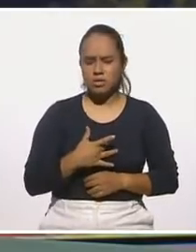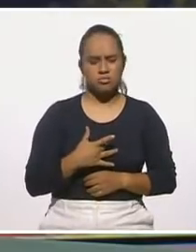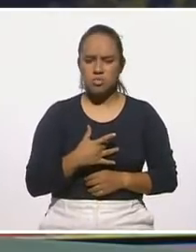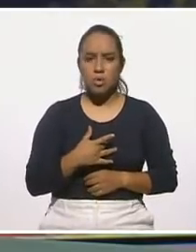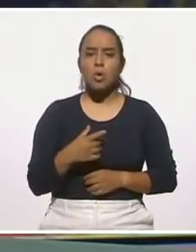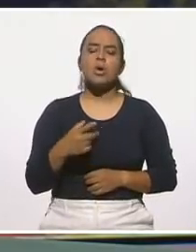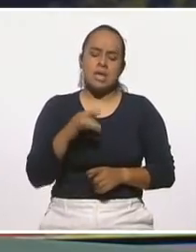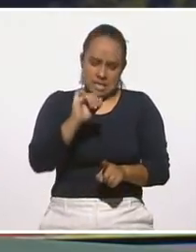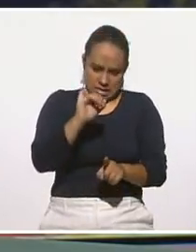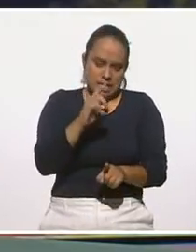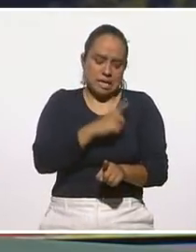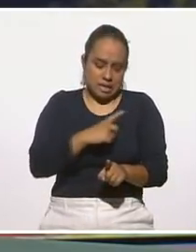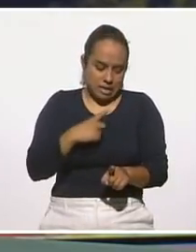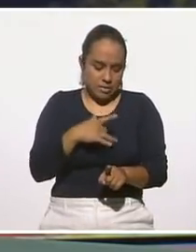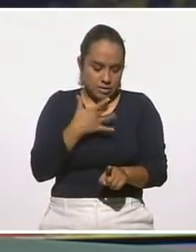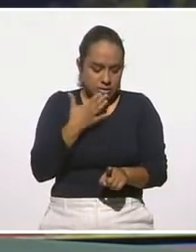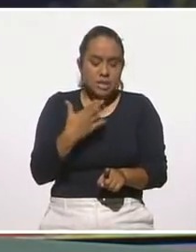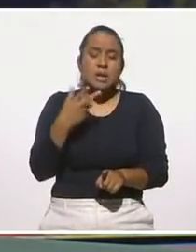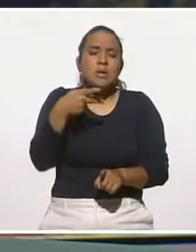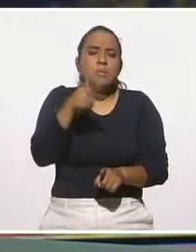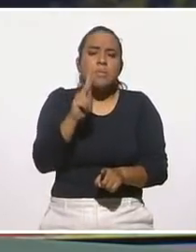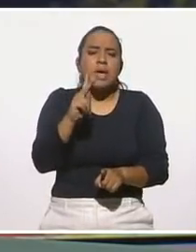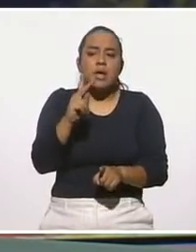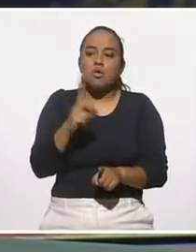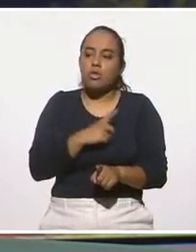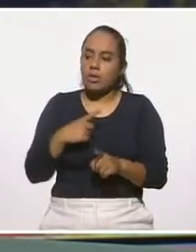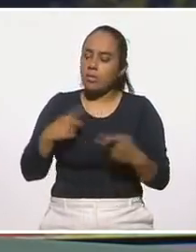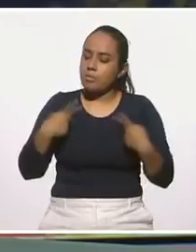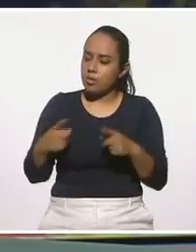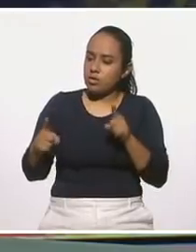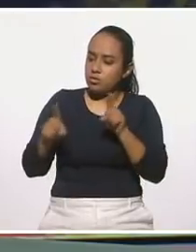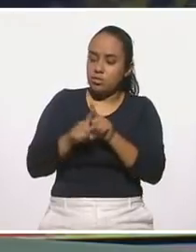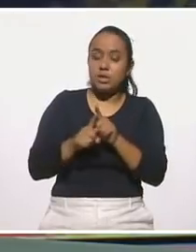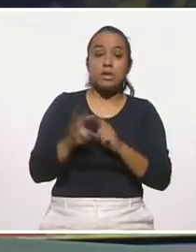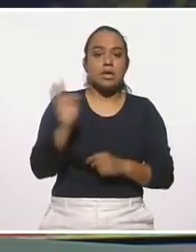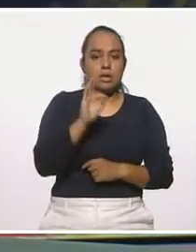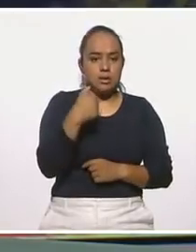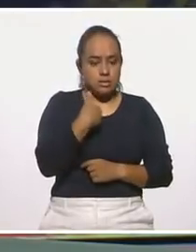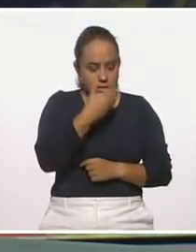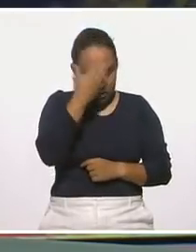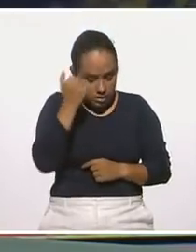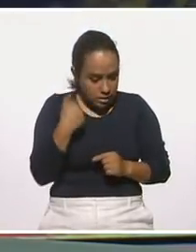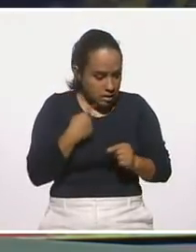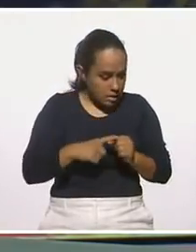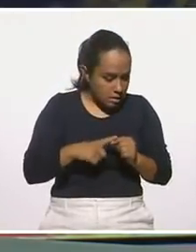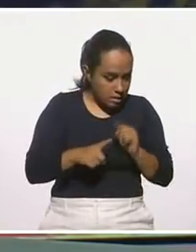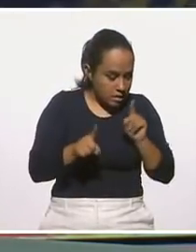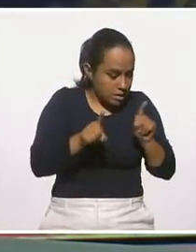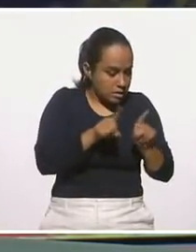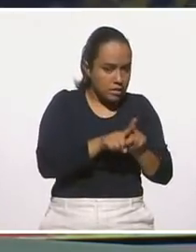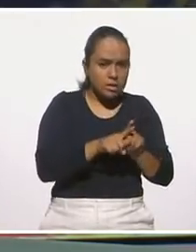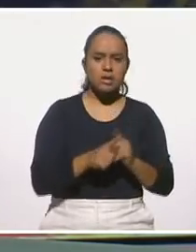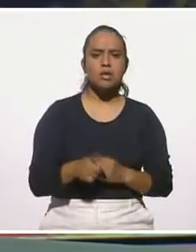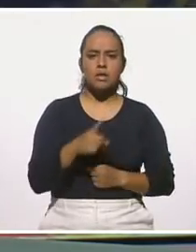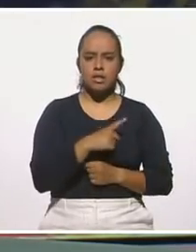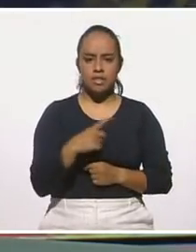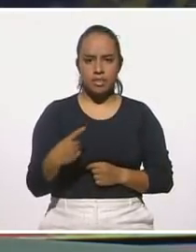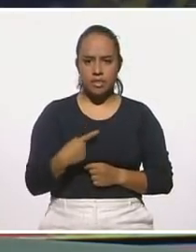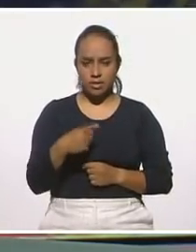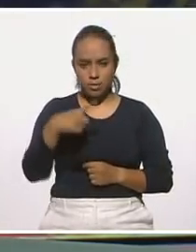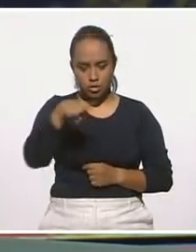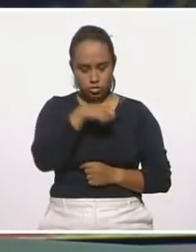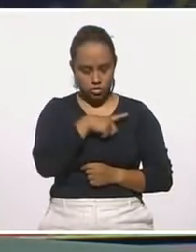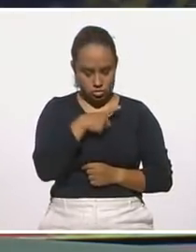acompañarnos de las personas correctas. Si no sé exactamente de inicio con quién es, creo que vale la pena este ejercicio de autoreflexión.